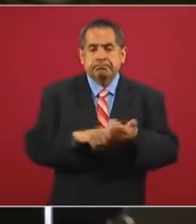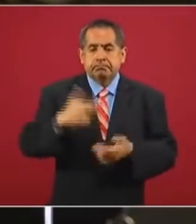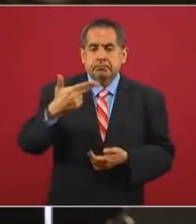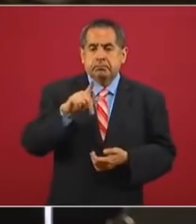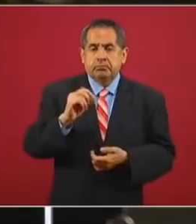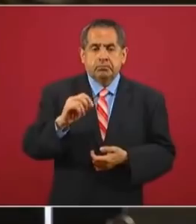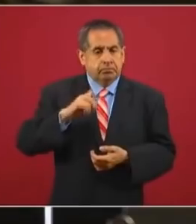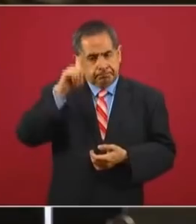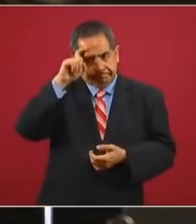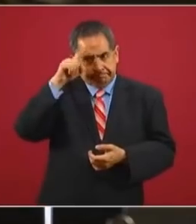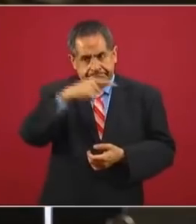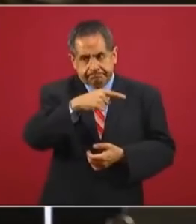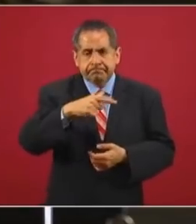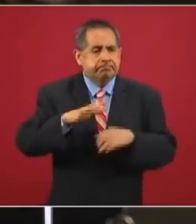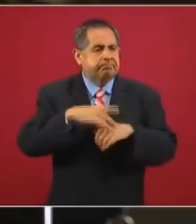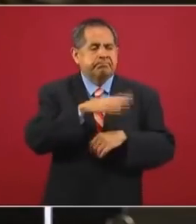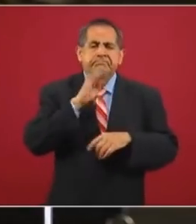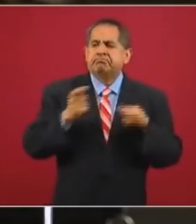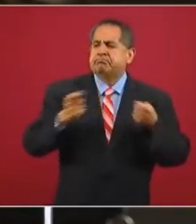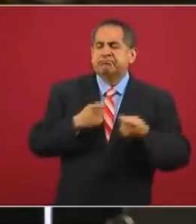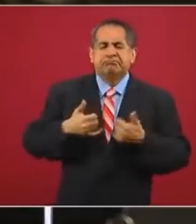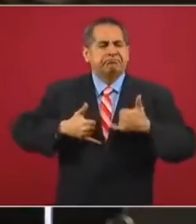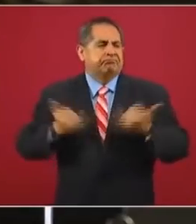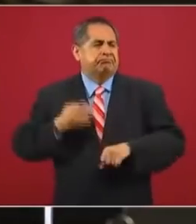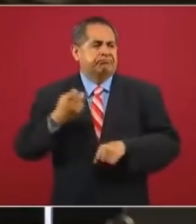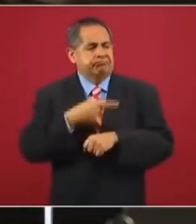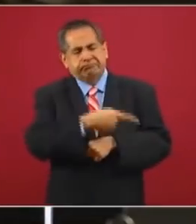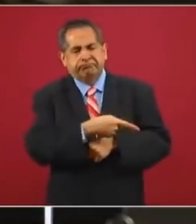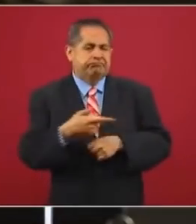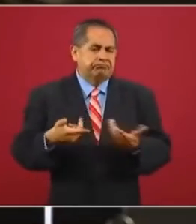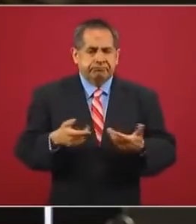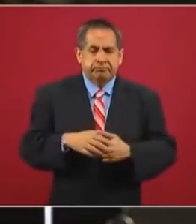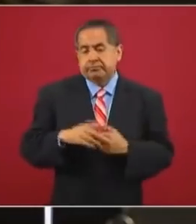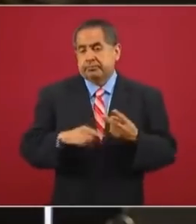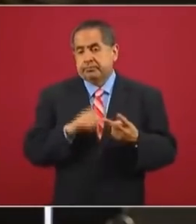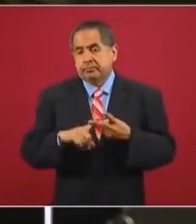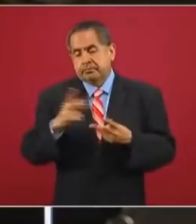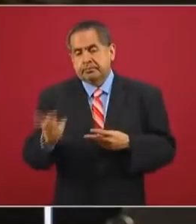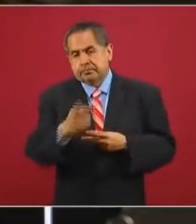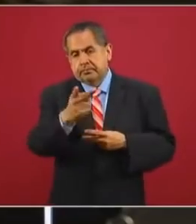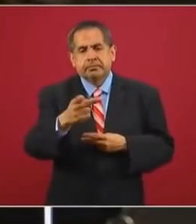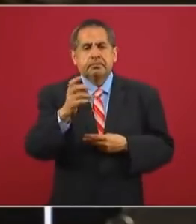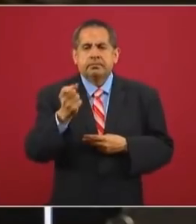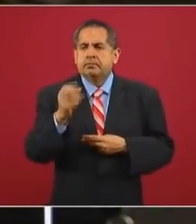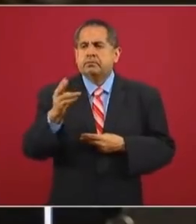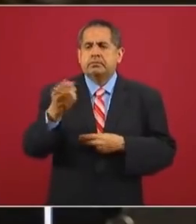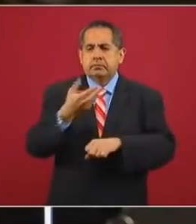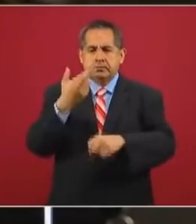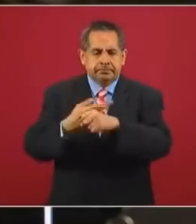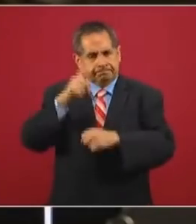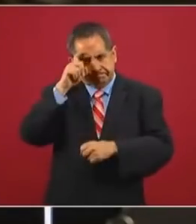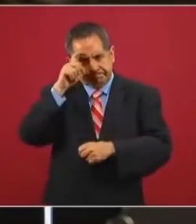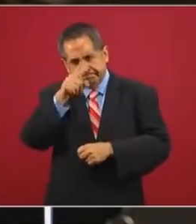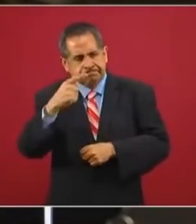manejo de la pandemia y la negligencia de esta? Y por otro lado, preguntarle al subsecretario López-Gatell